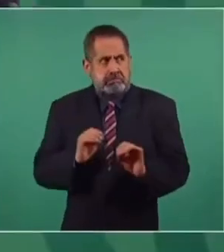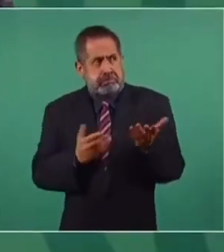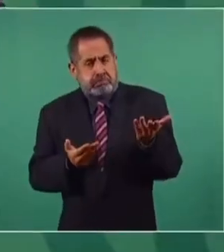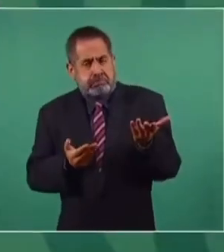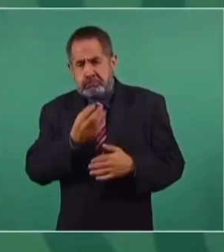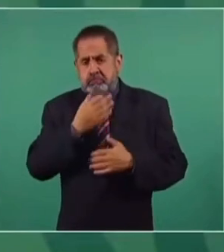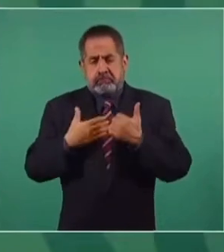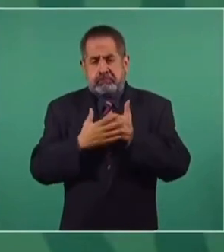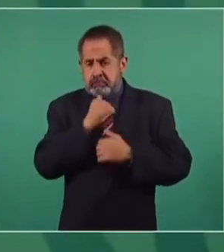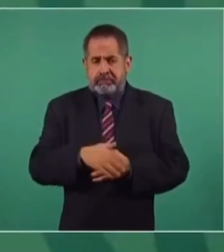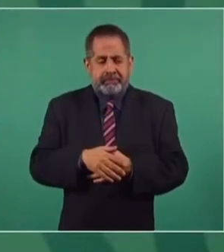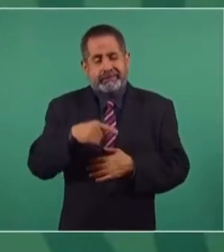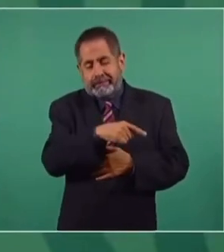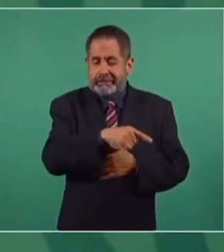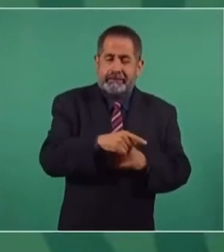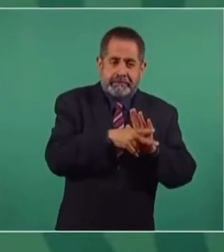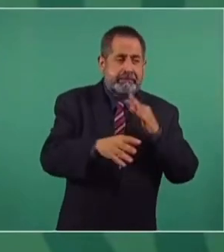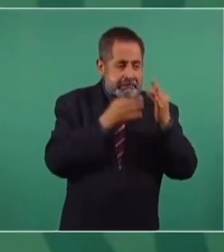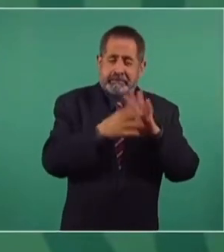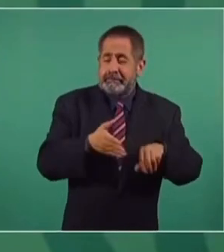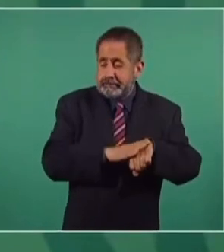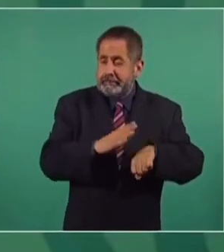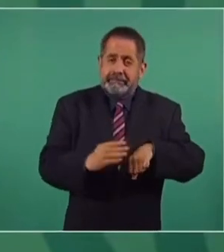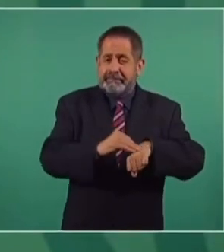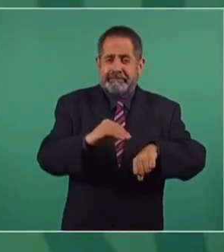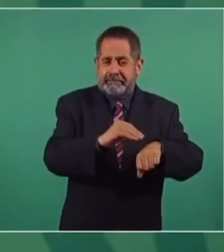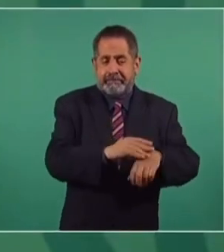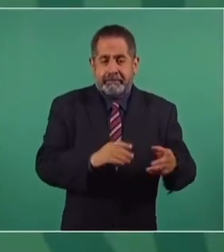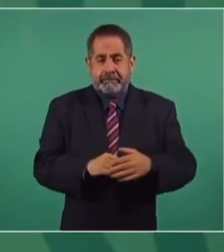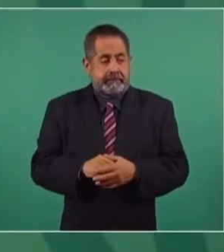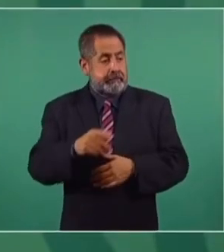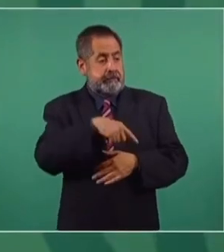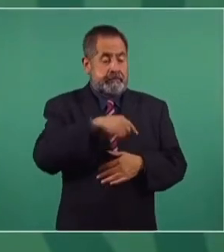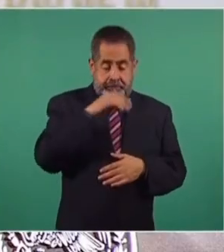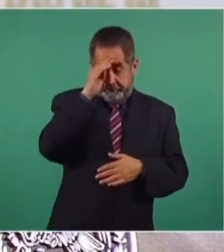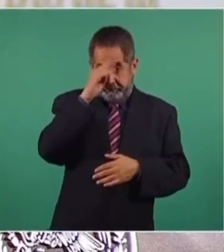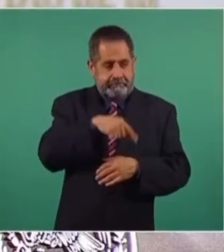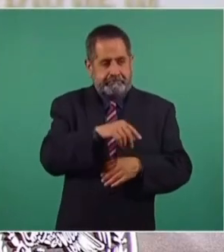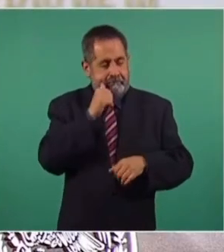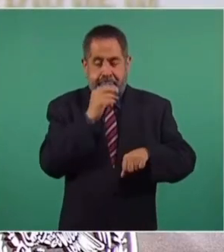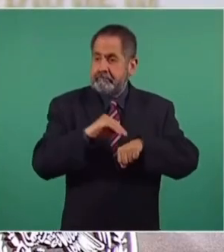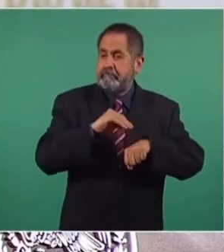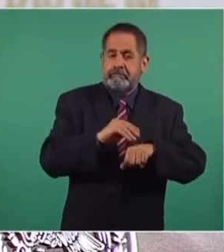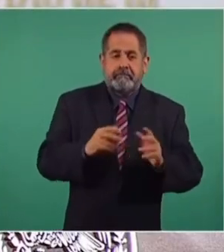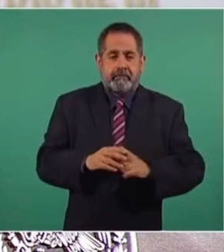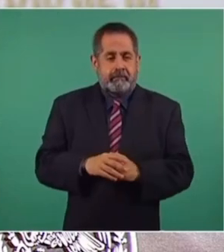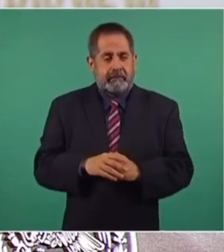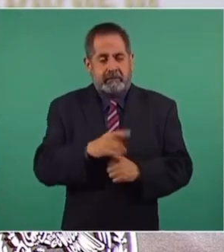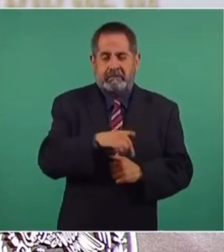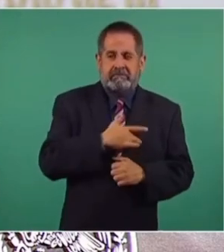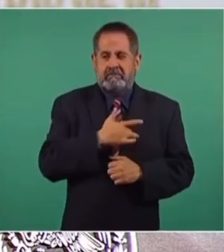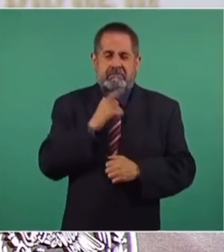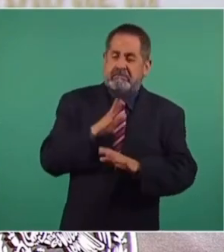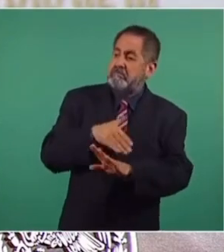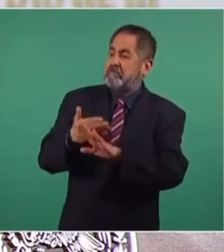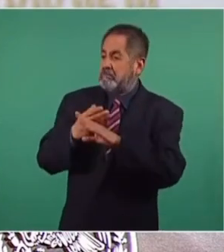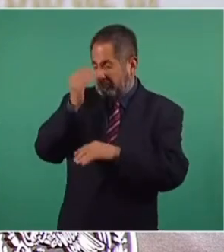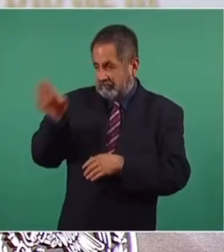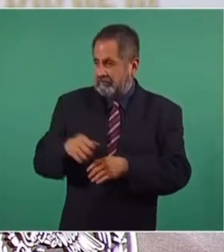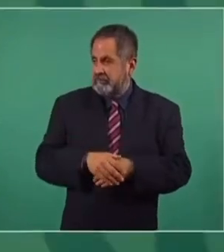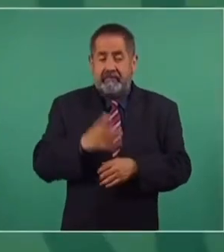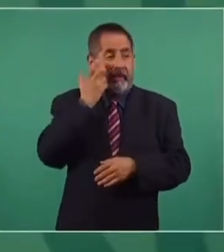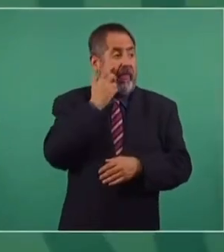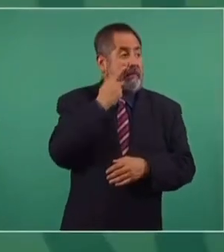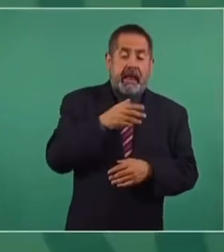Entonces, cada vez que lo consideran necesario, sacan el